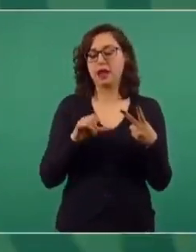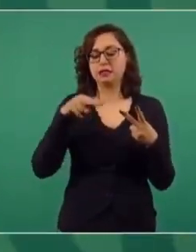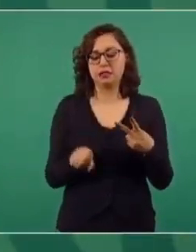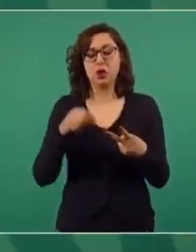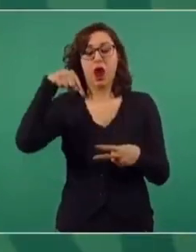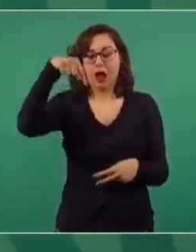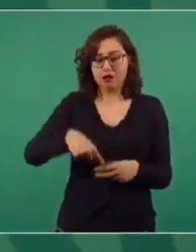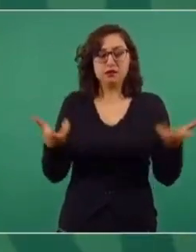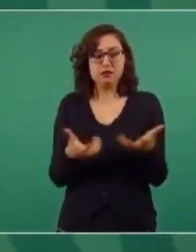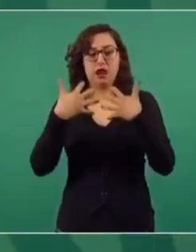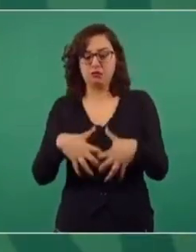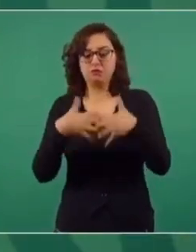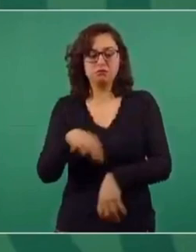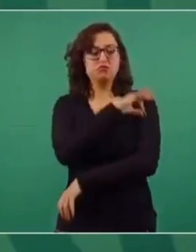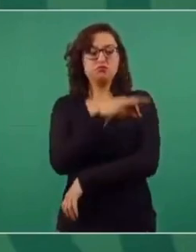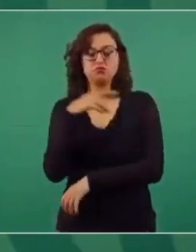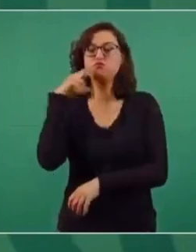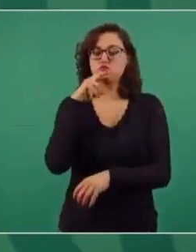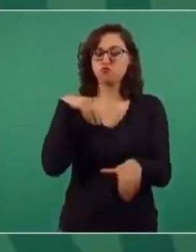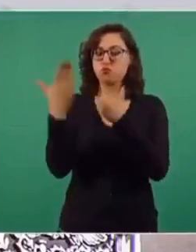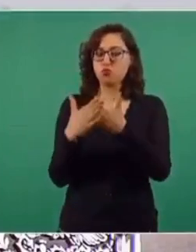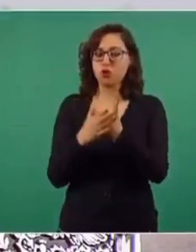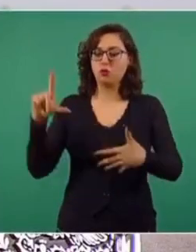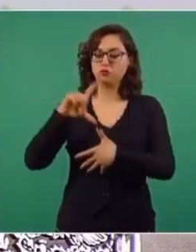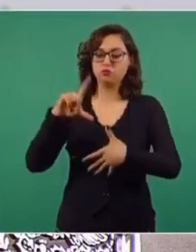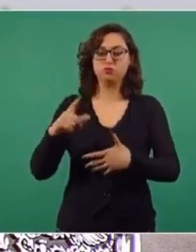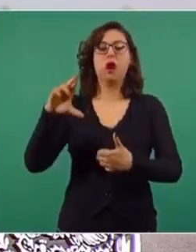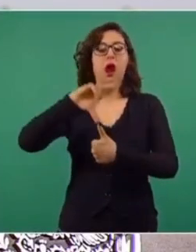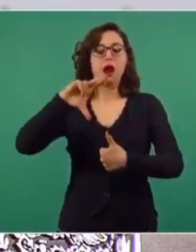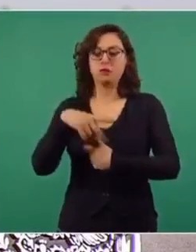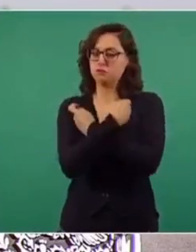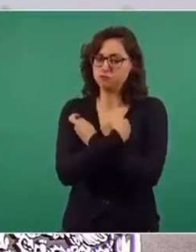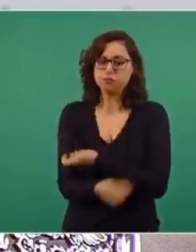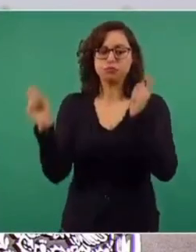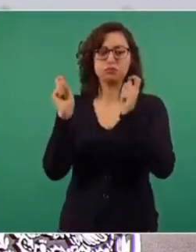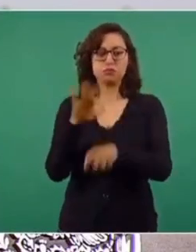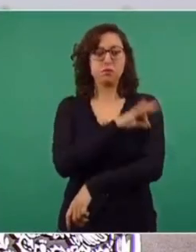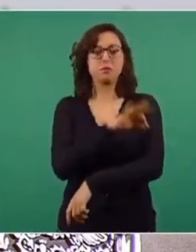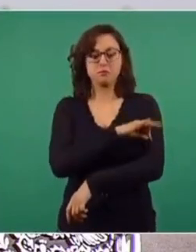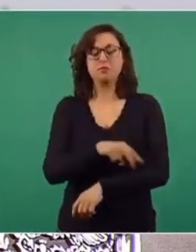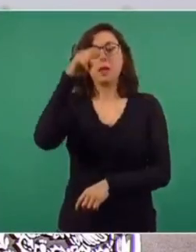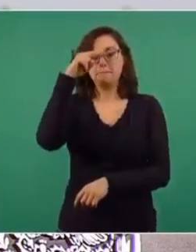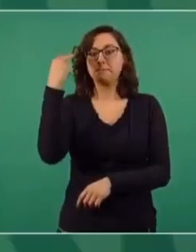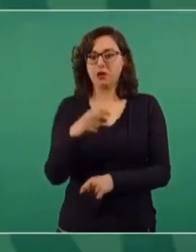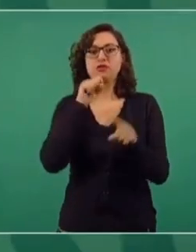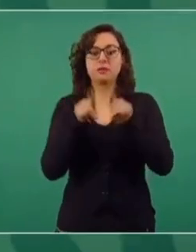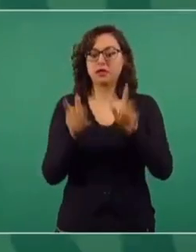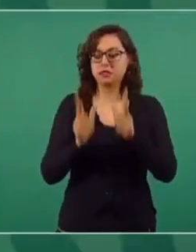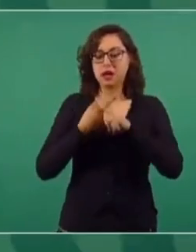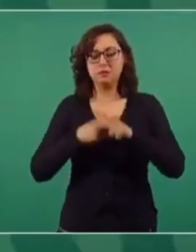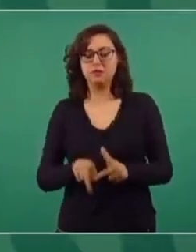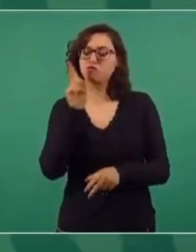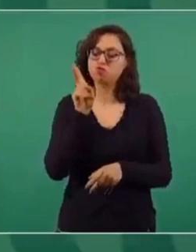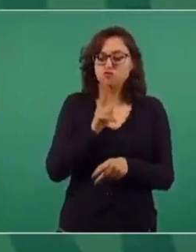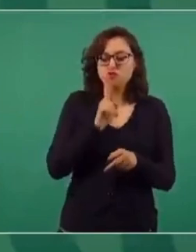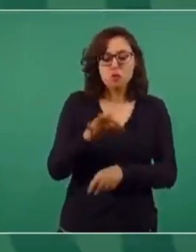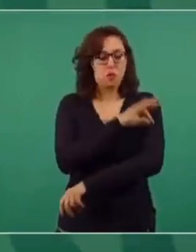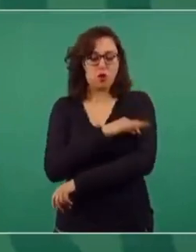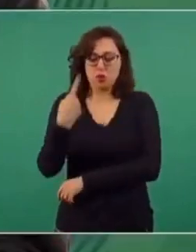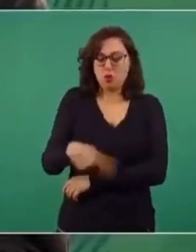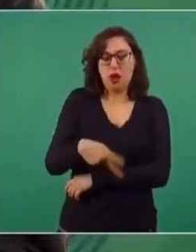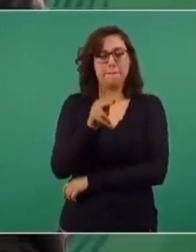saldrán vacunas pronto para países latinoamericanos y del Caribe. México está aprobando su vacuna patria. Cuando sea autorizada,